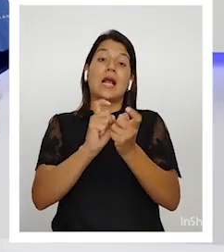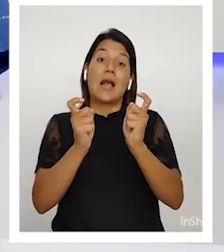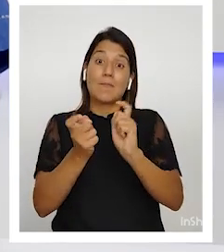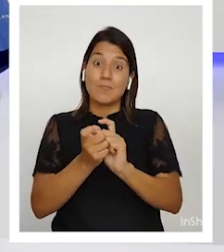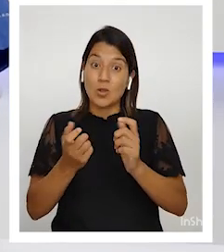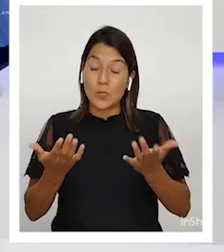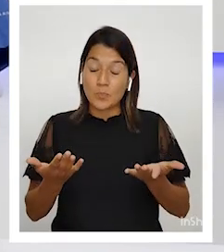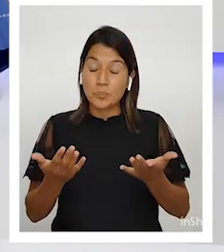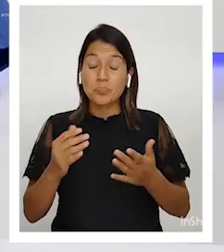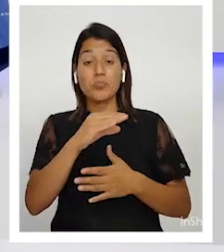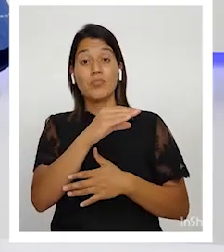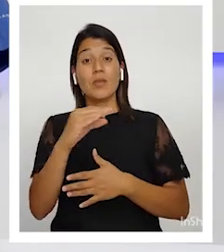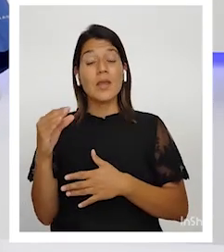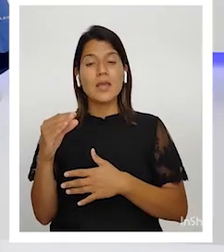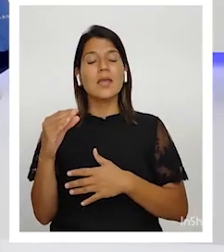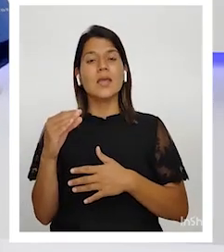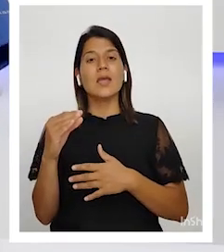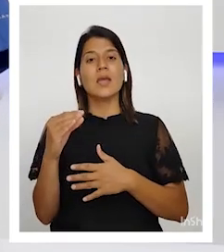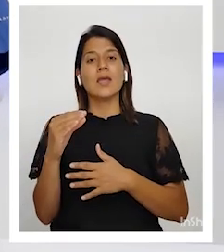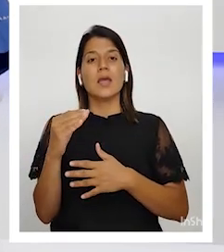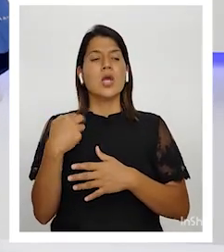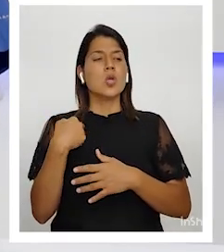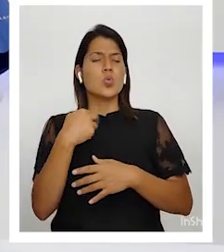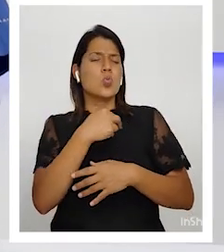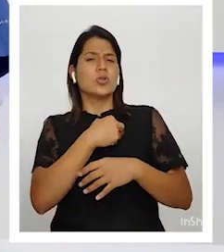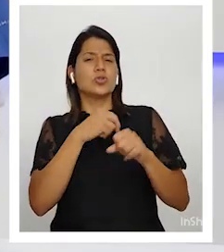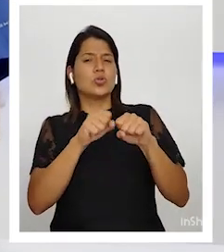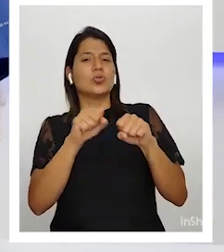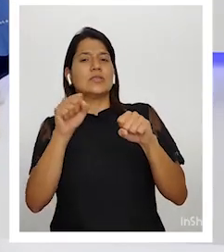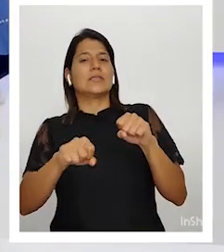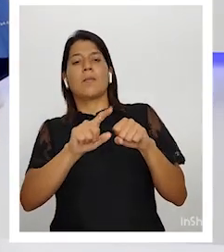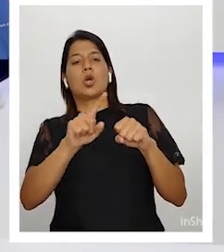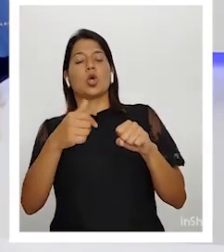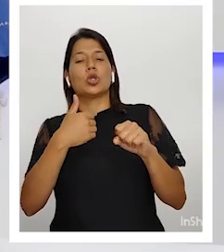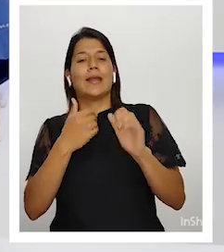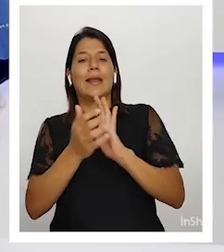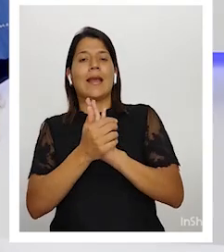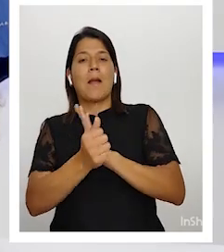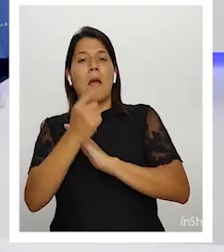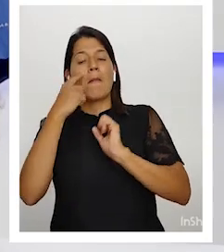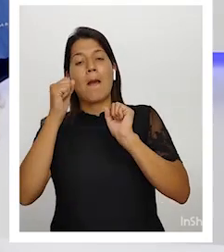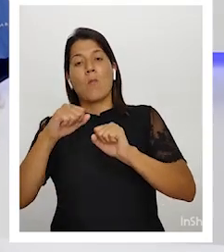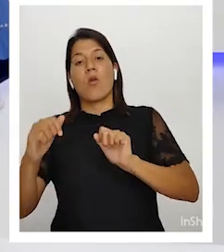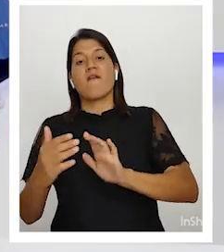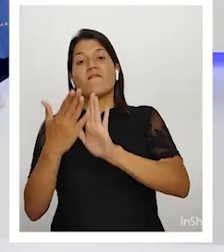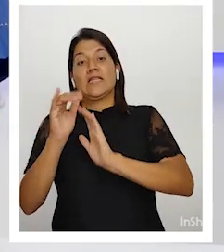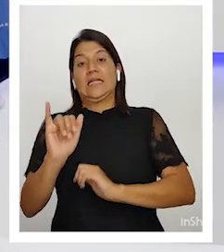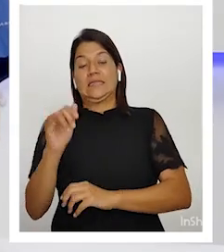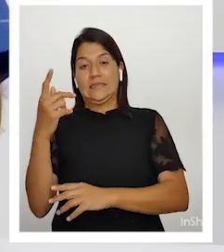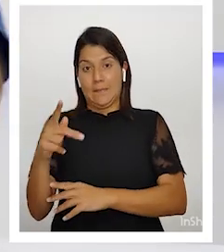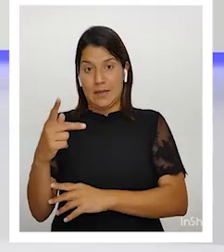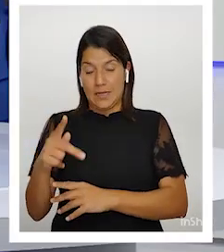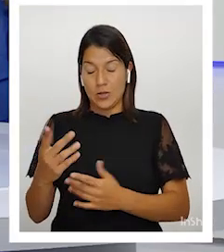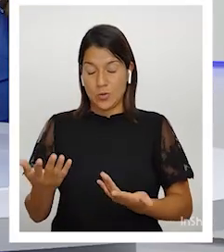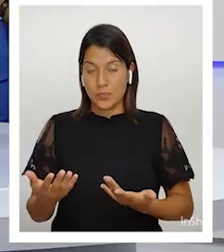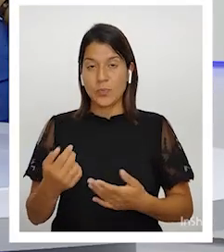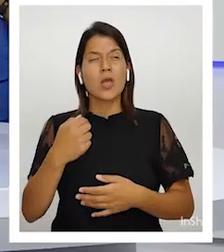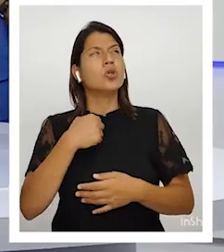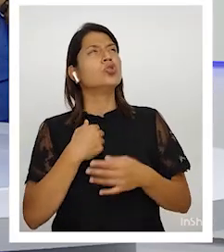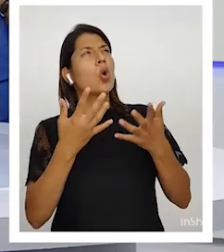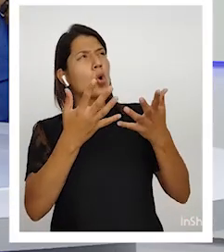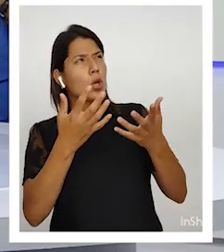clientelistas, no tienen capacidad para enfrentar ese peligro. Yo quisiera